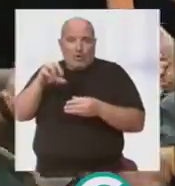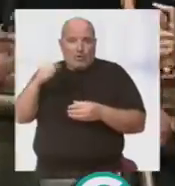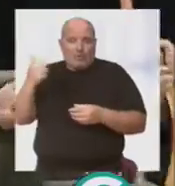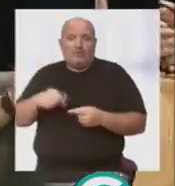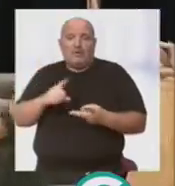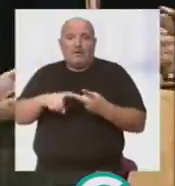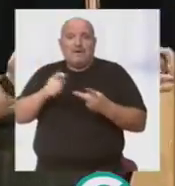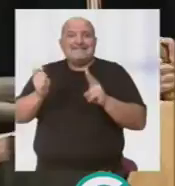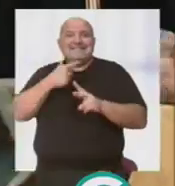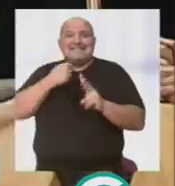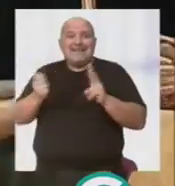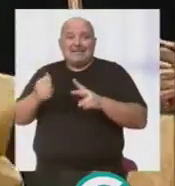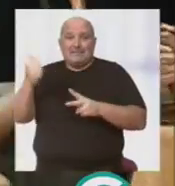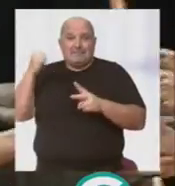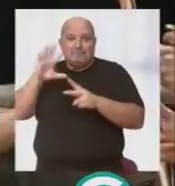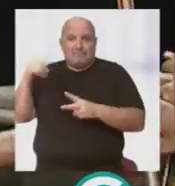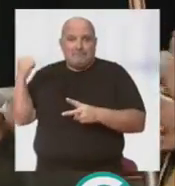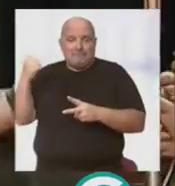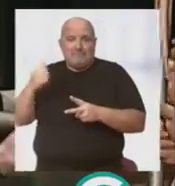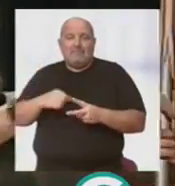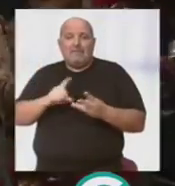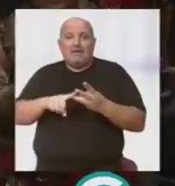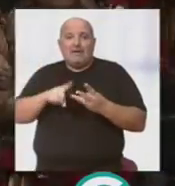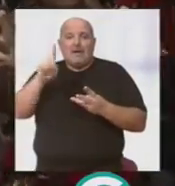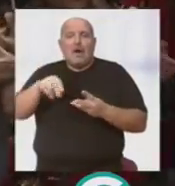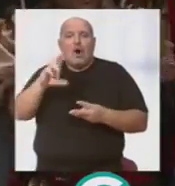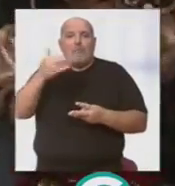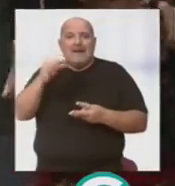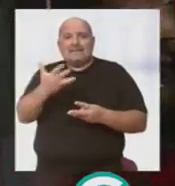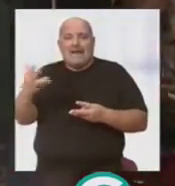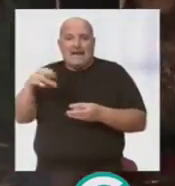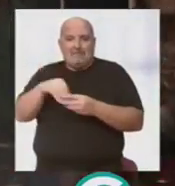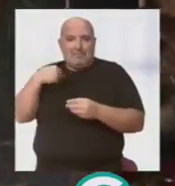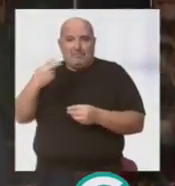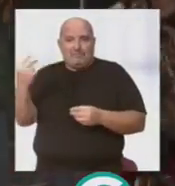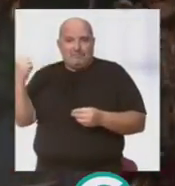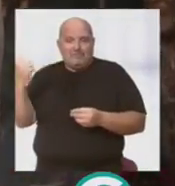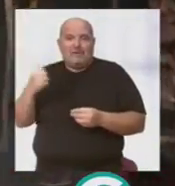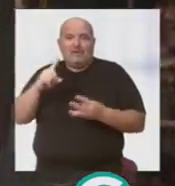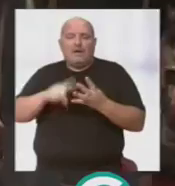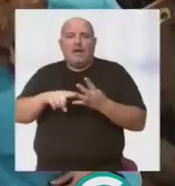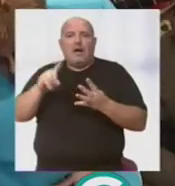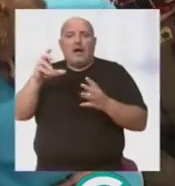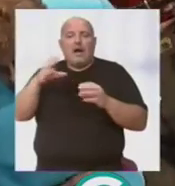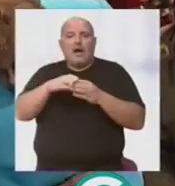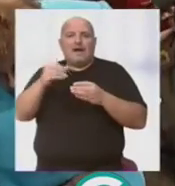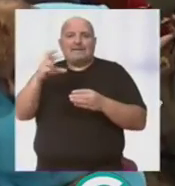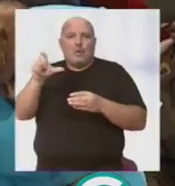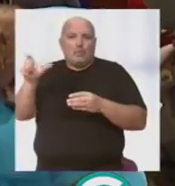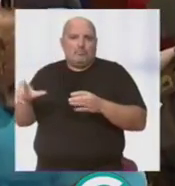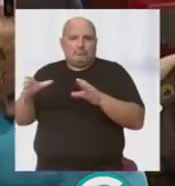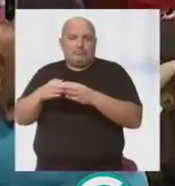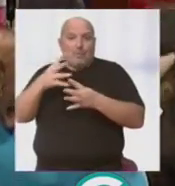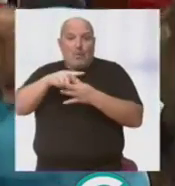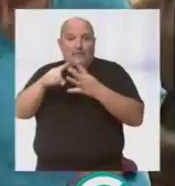Fernández, la Chirigota Los Brujos Titi de Manolo Santander, la Comparsa Los Campaneros de Quique Remolino y la Agrupación de Selu García Cosío,